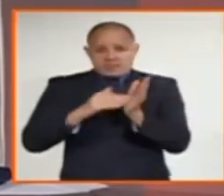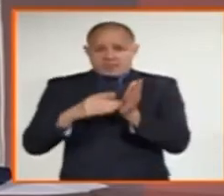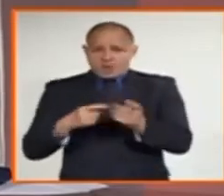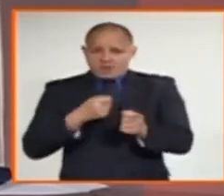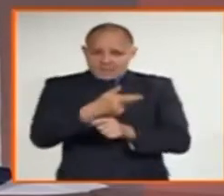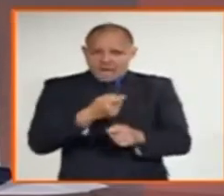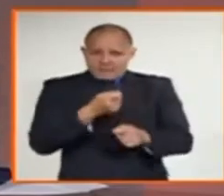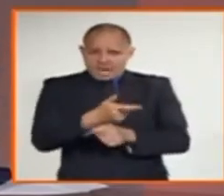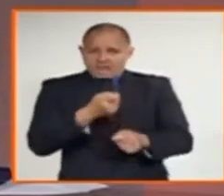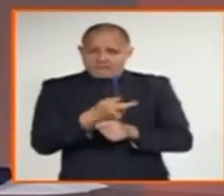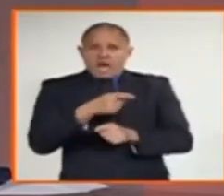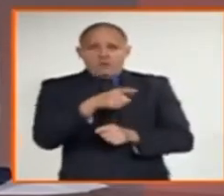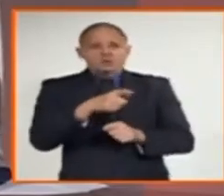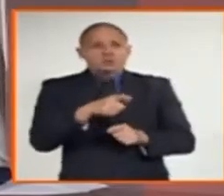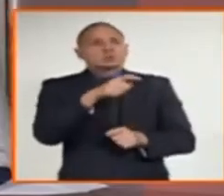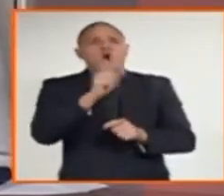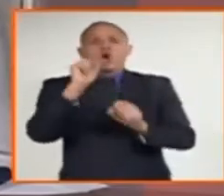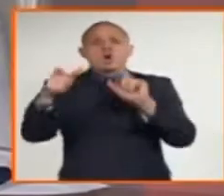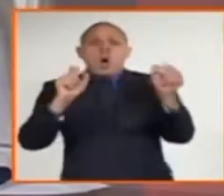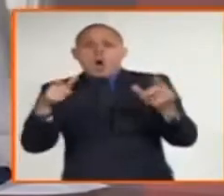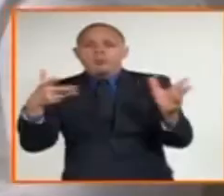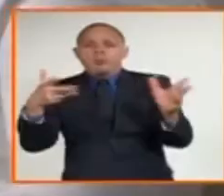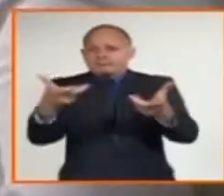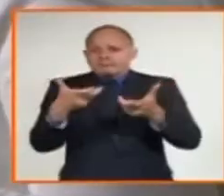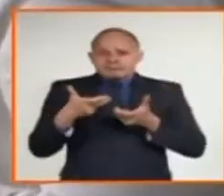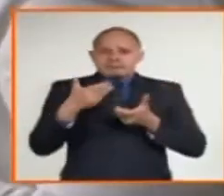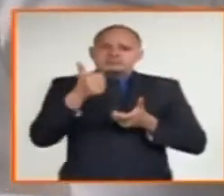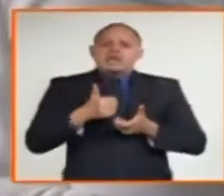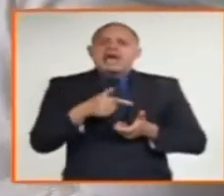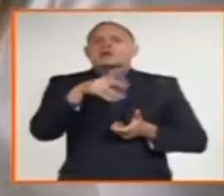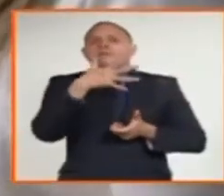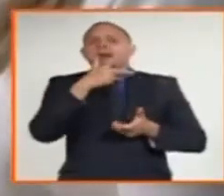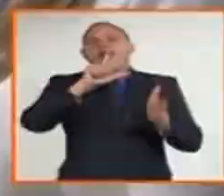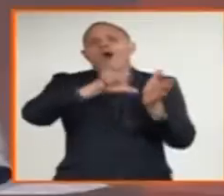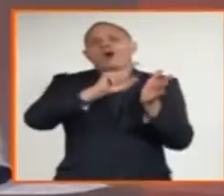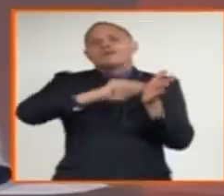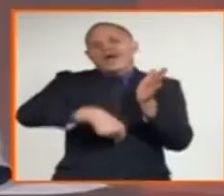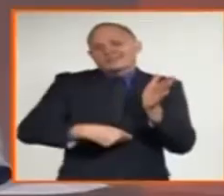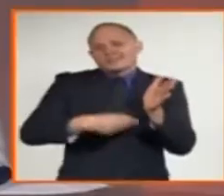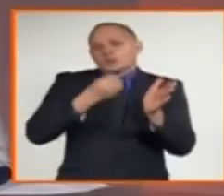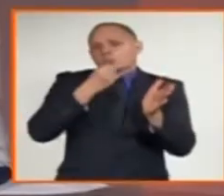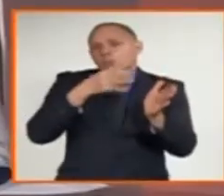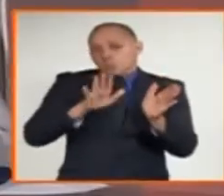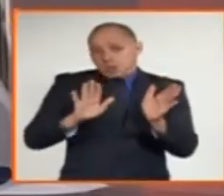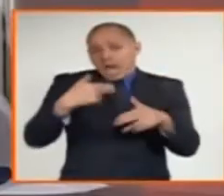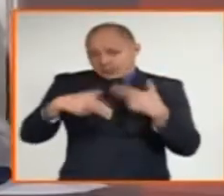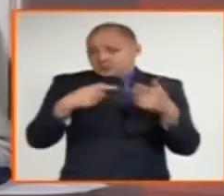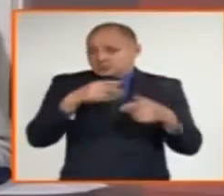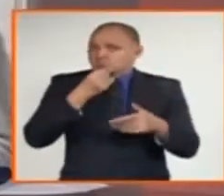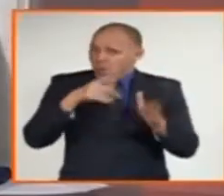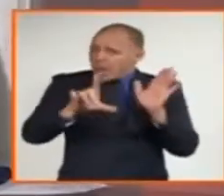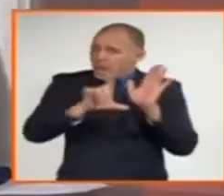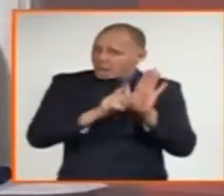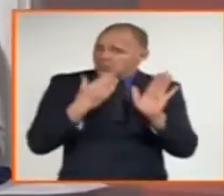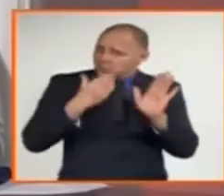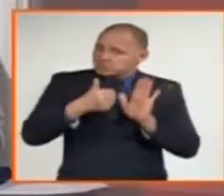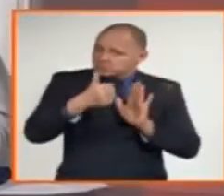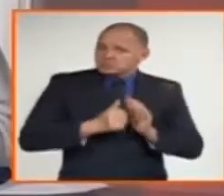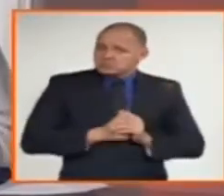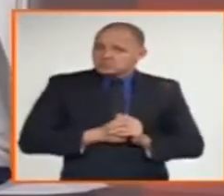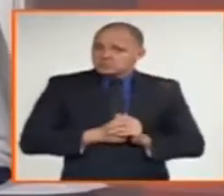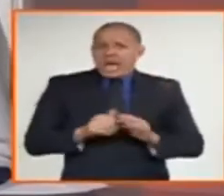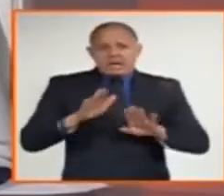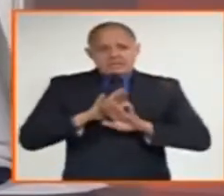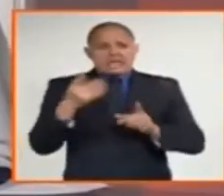y que expresa en ese contrato. un contrato de asistencia que existe hoy en la sociedad cubana que se da en algunos casos y se